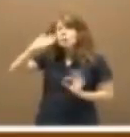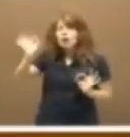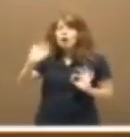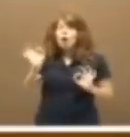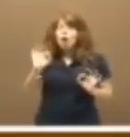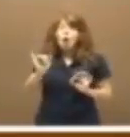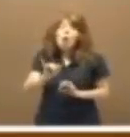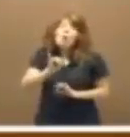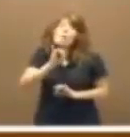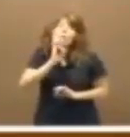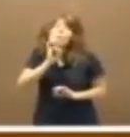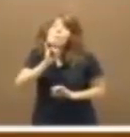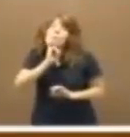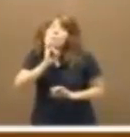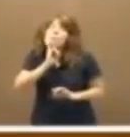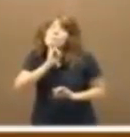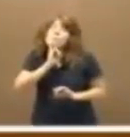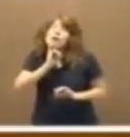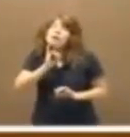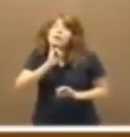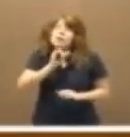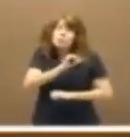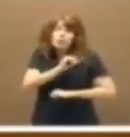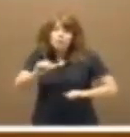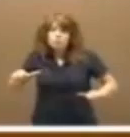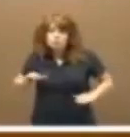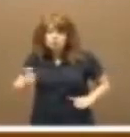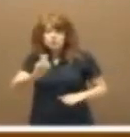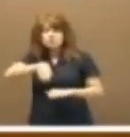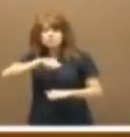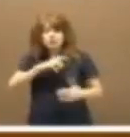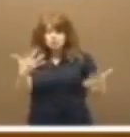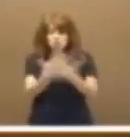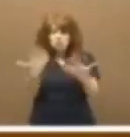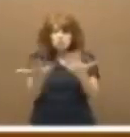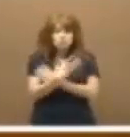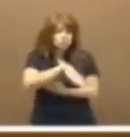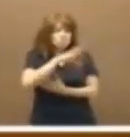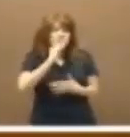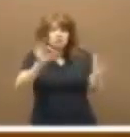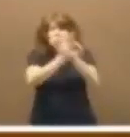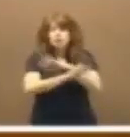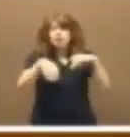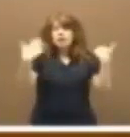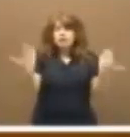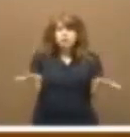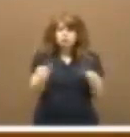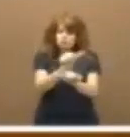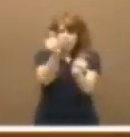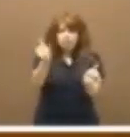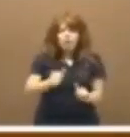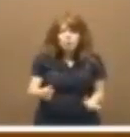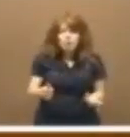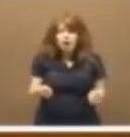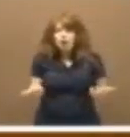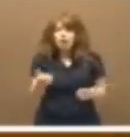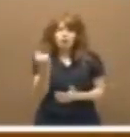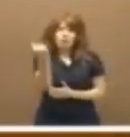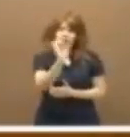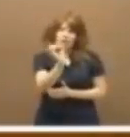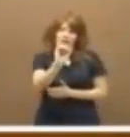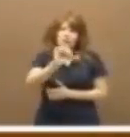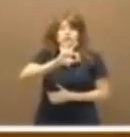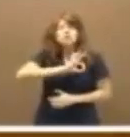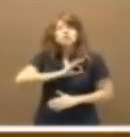portuñol que ustedes hablaban, los de Portugal no le entendieron nada. Por tanto, en las formas, cero,